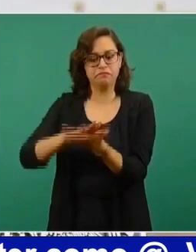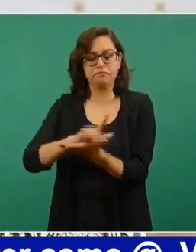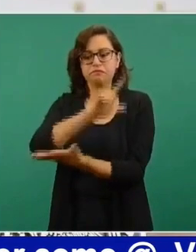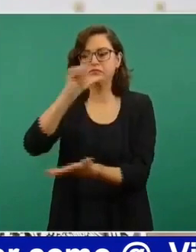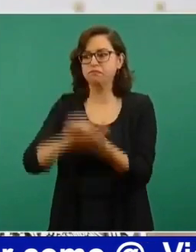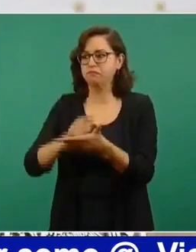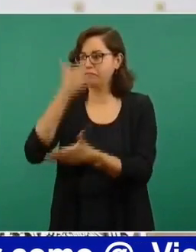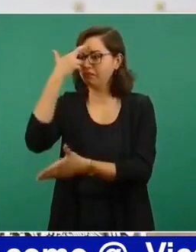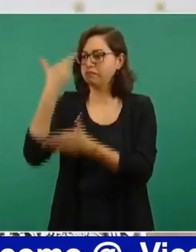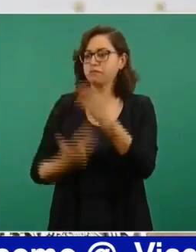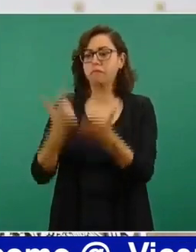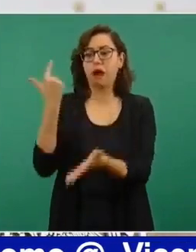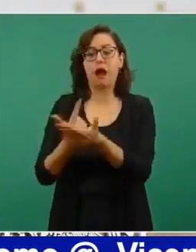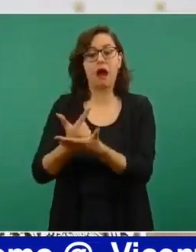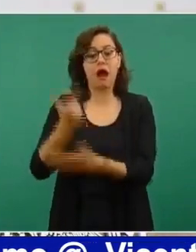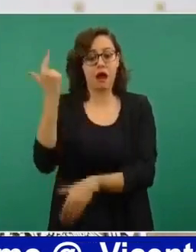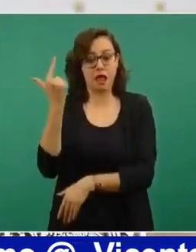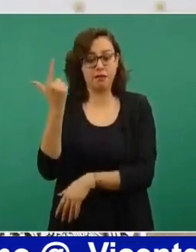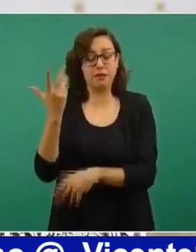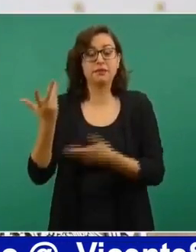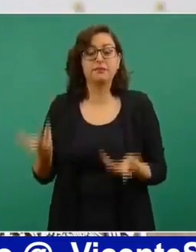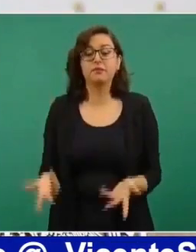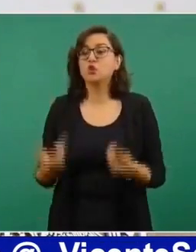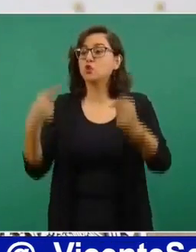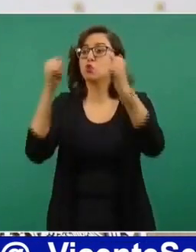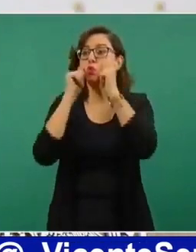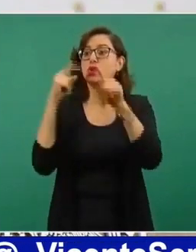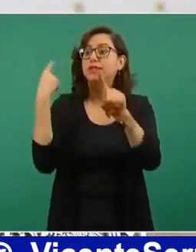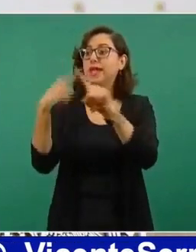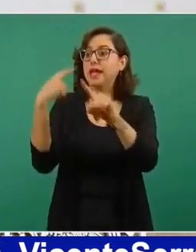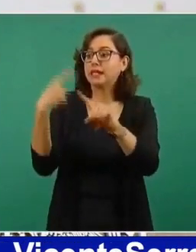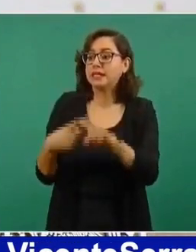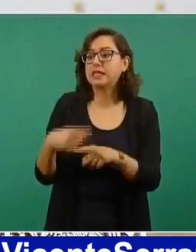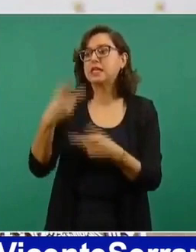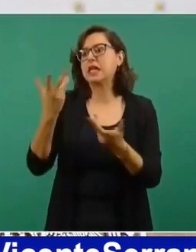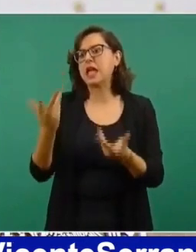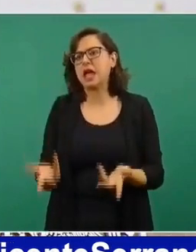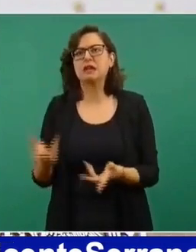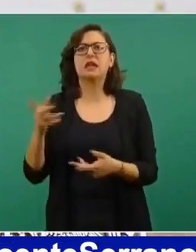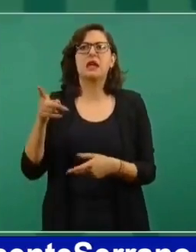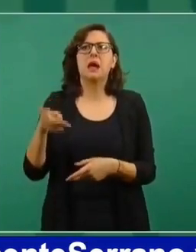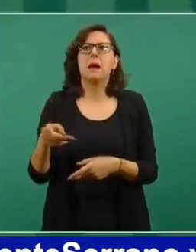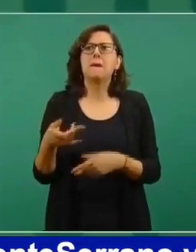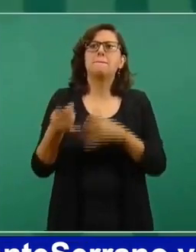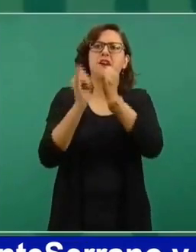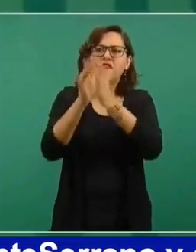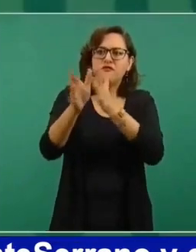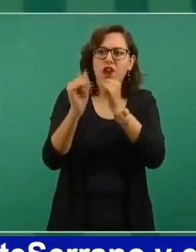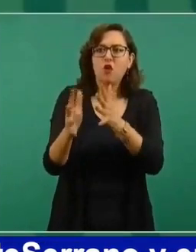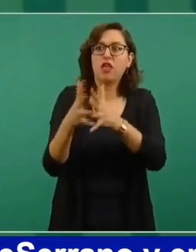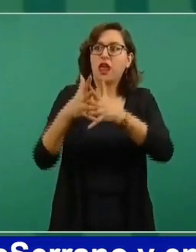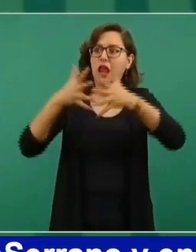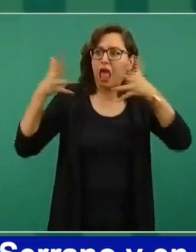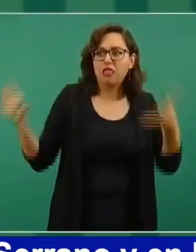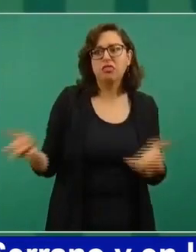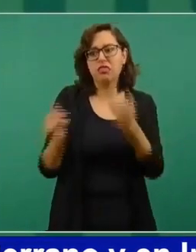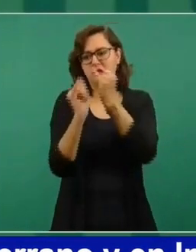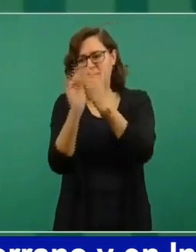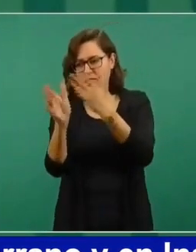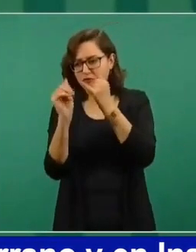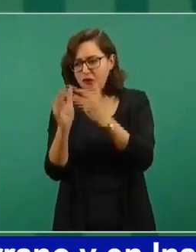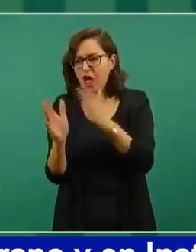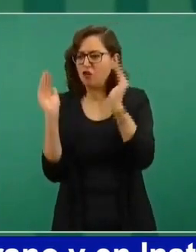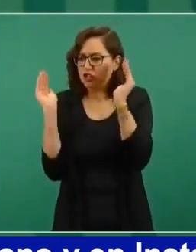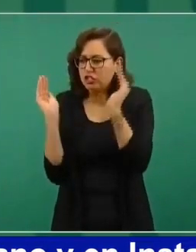ciudadano, un delincuente electoral de los llamados mapaches electorales, un